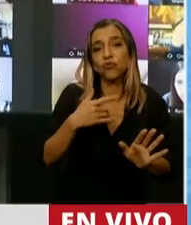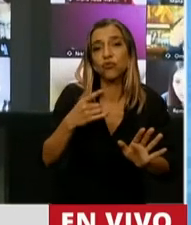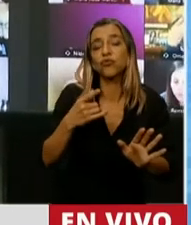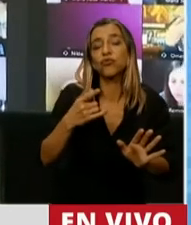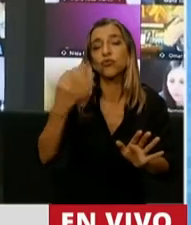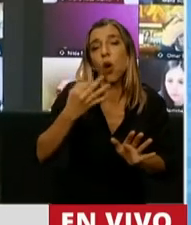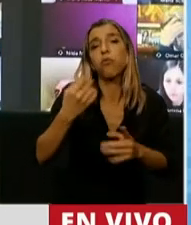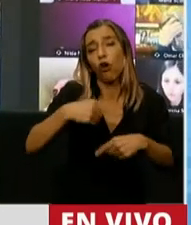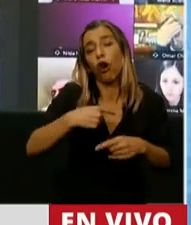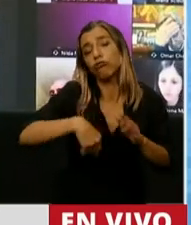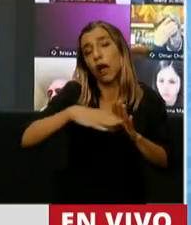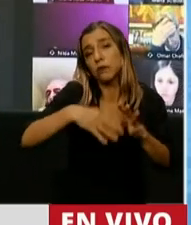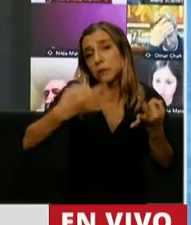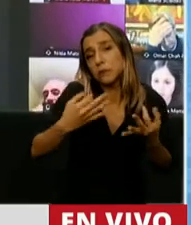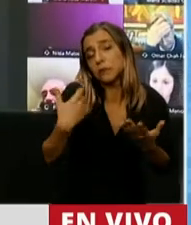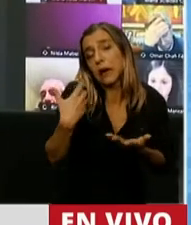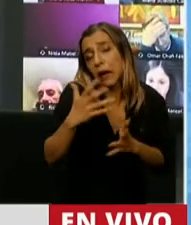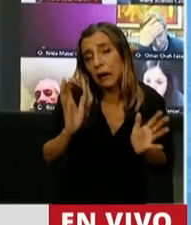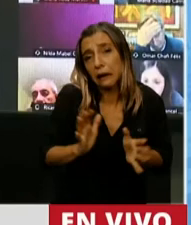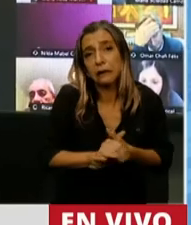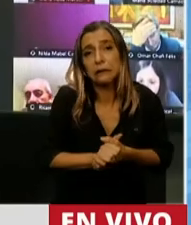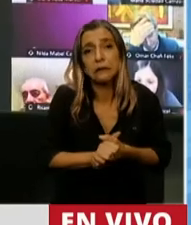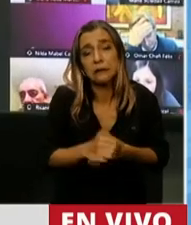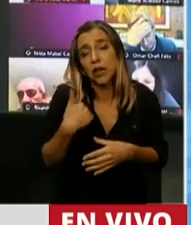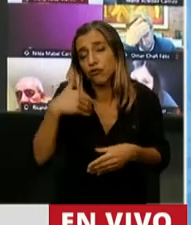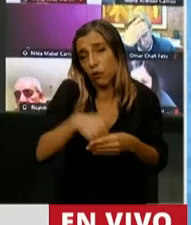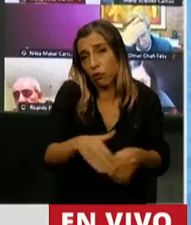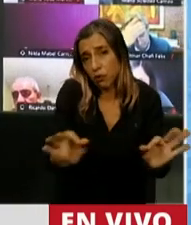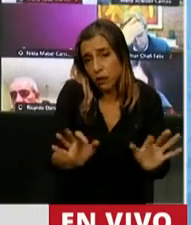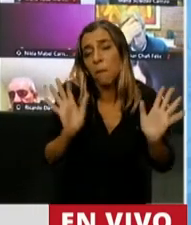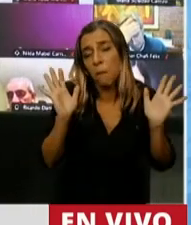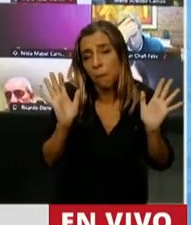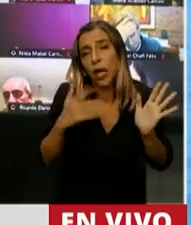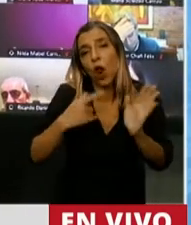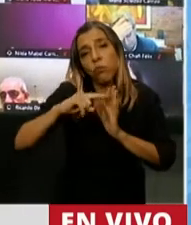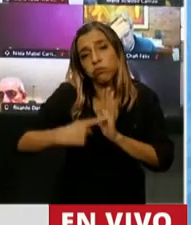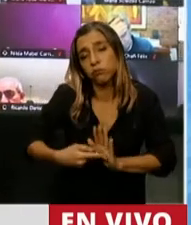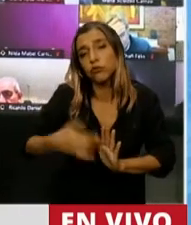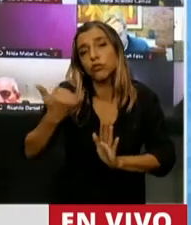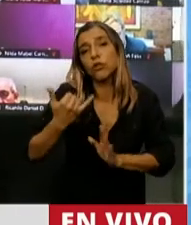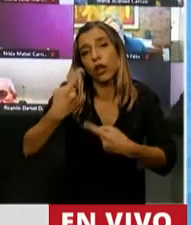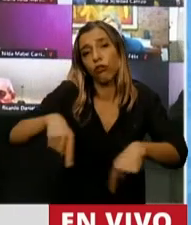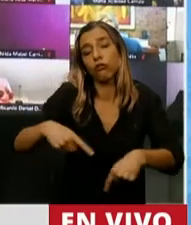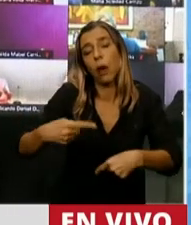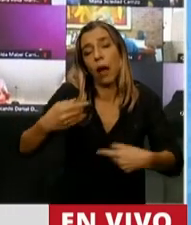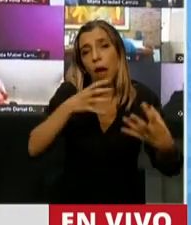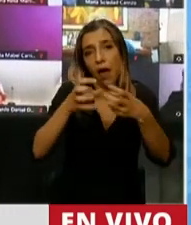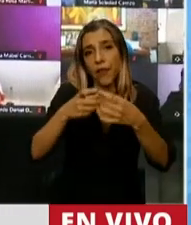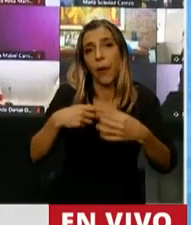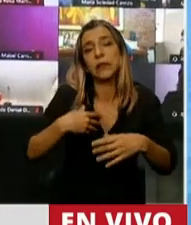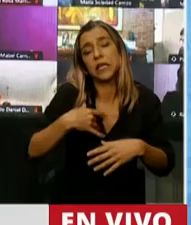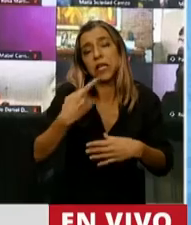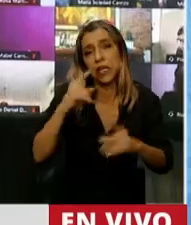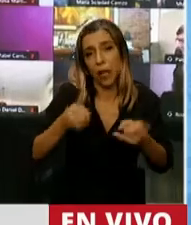aspectos buenos. En general, obviamente yo me voy a atender, pero en particular tenemos muchas cosas para votar en positivo.